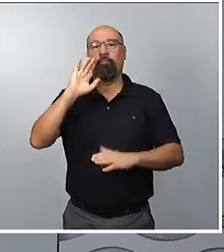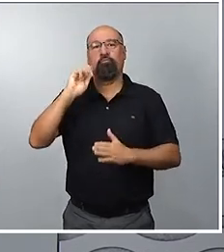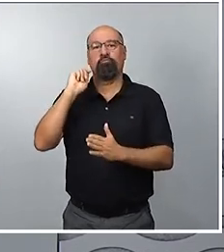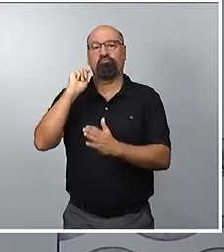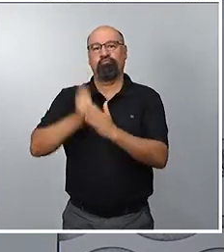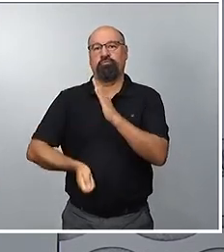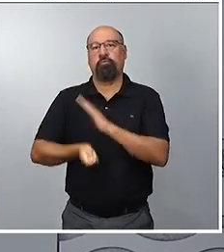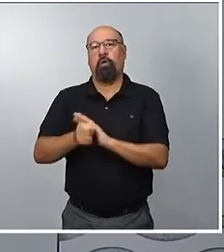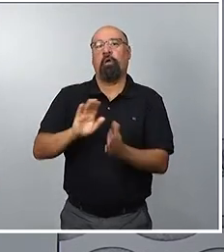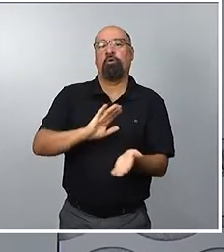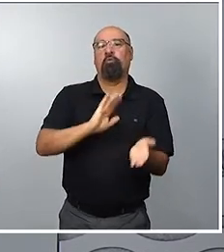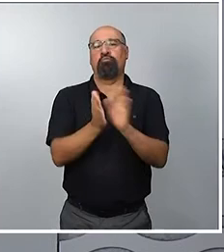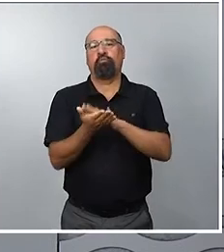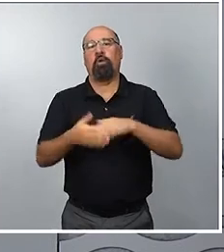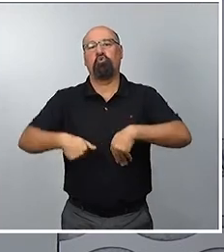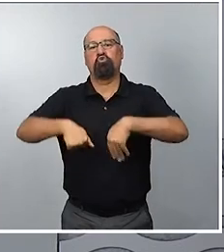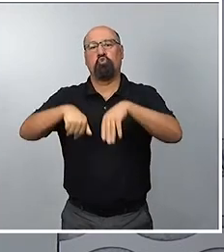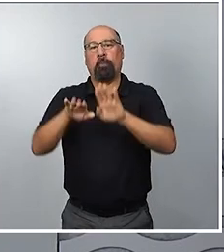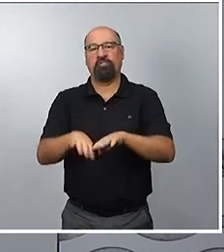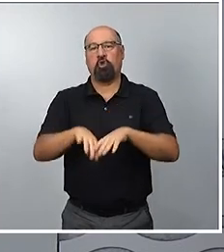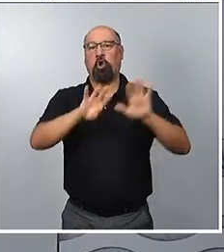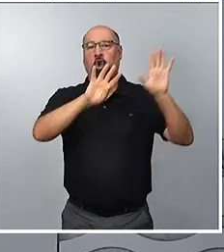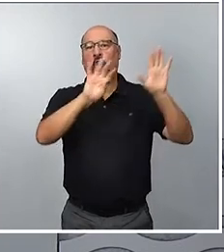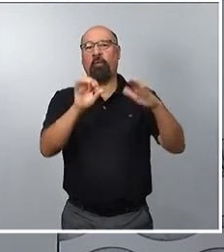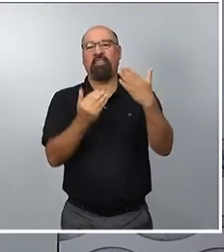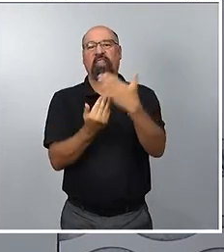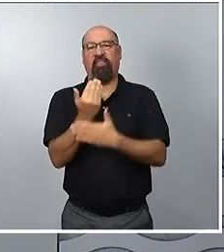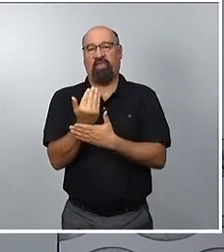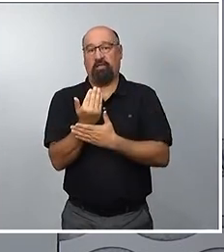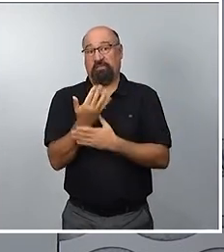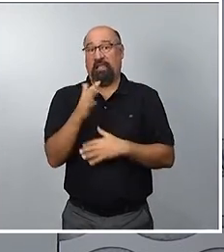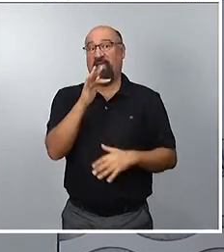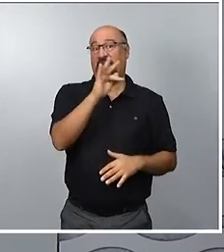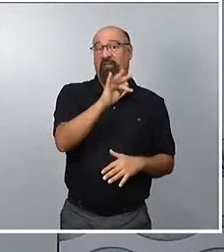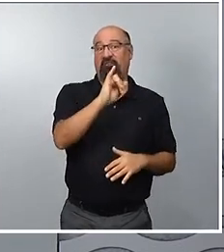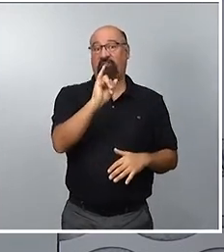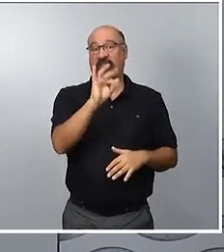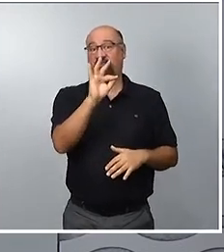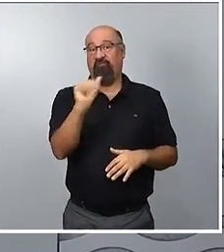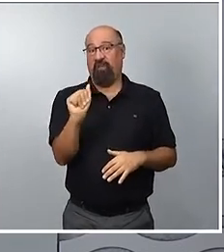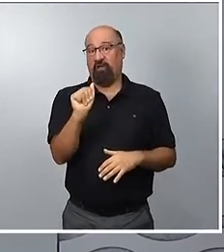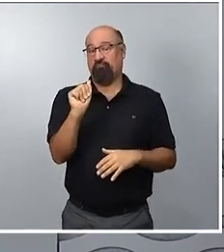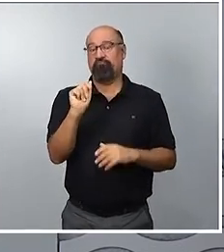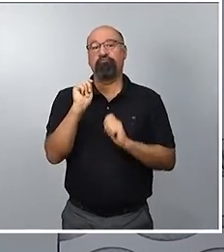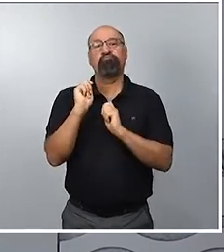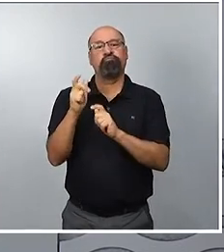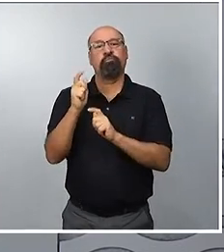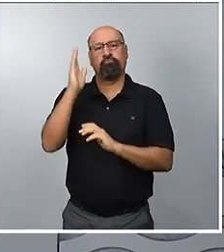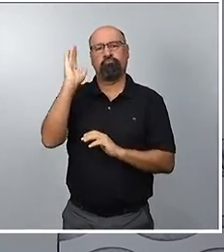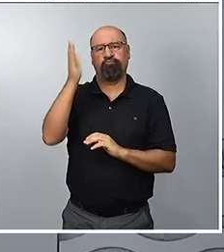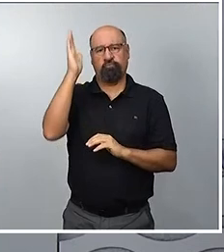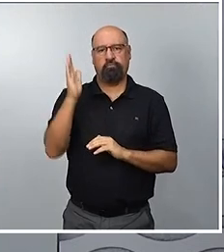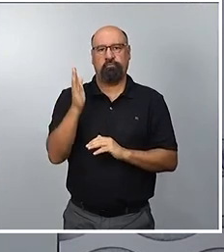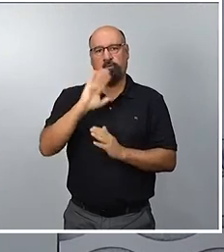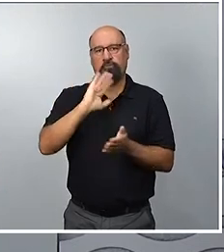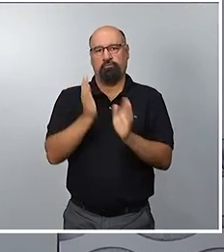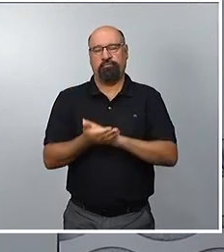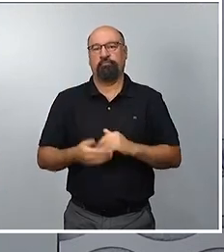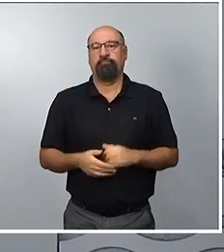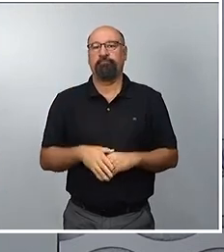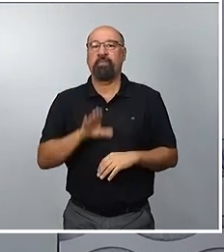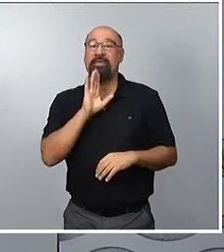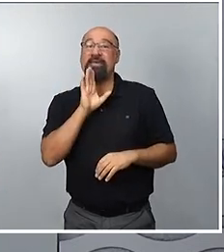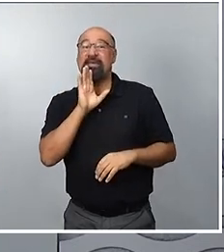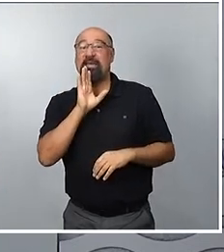por la FIFA. Y otra cosa que ha pasado quizá más desavercibida, pero se presentó por la Federación